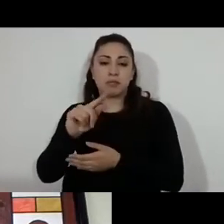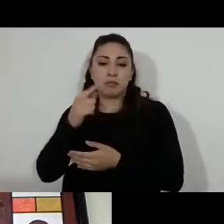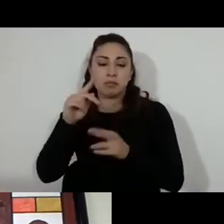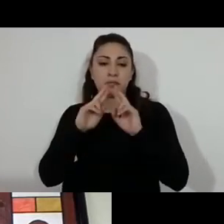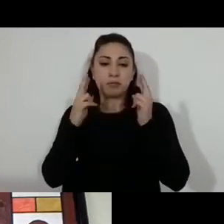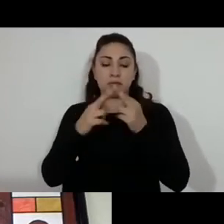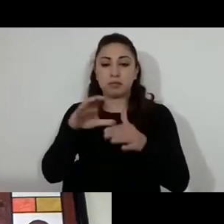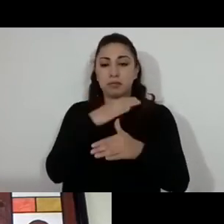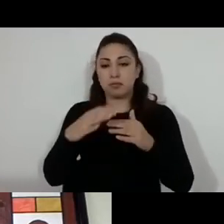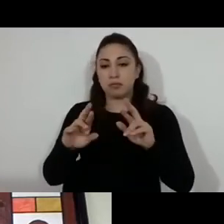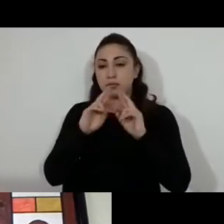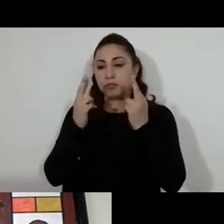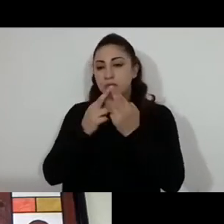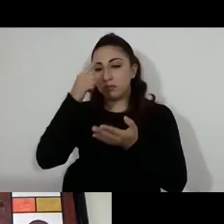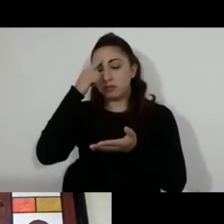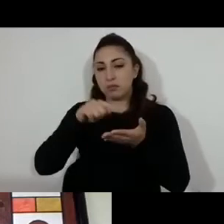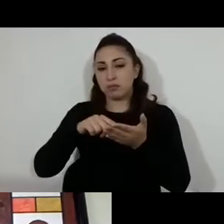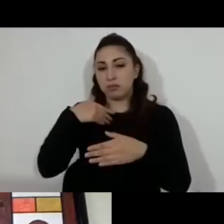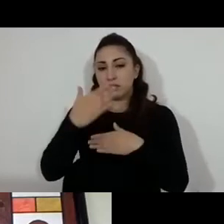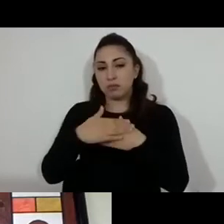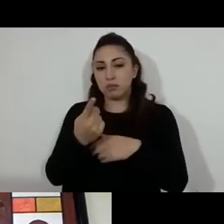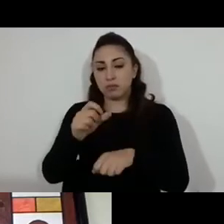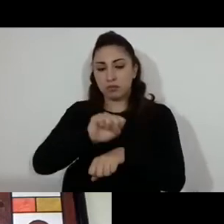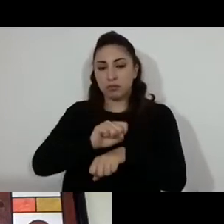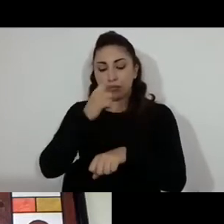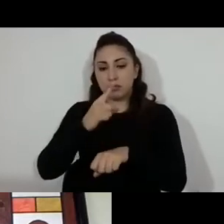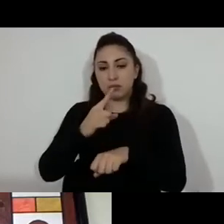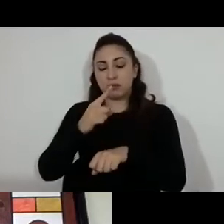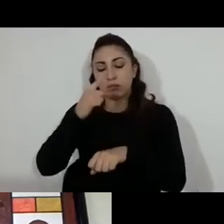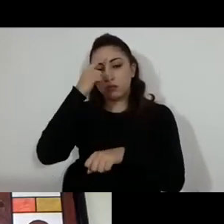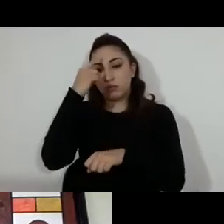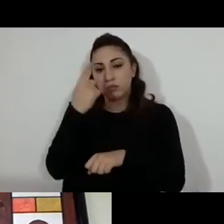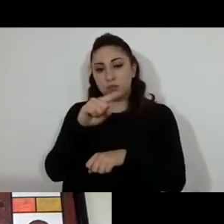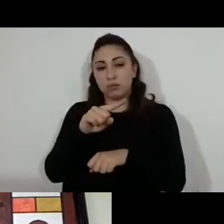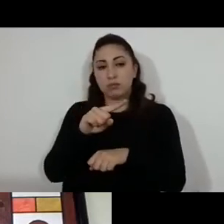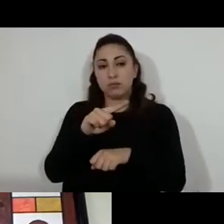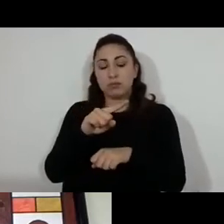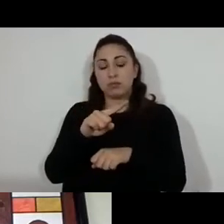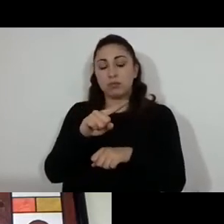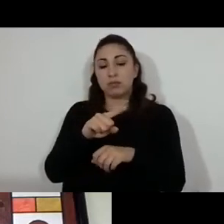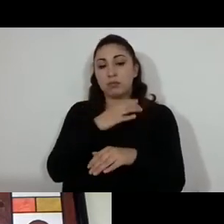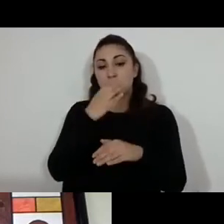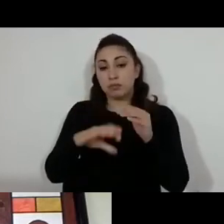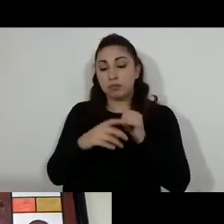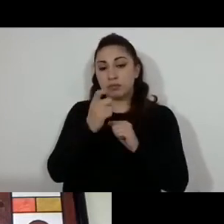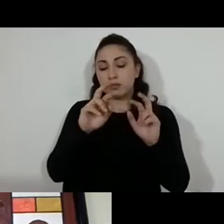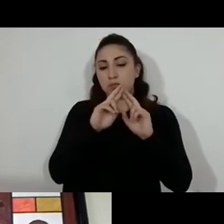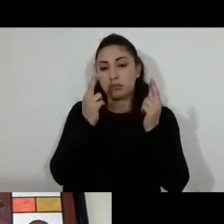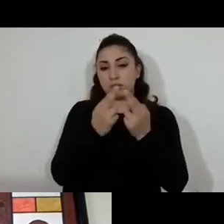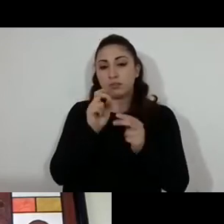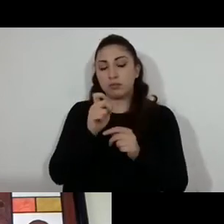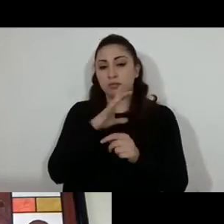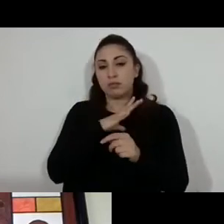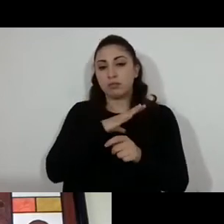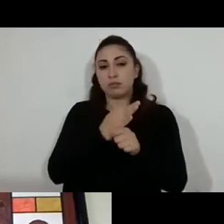en la próxima semana para hacer la declaratoria, perdón, más que de la sesión de la comisión, de la sesión que tenemos en permanente.